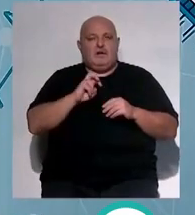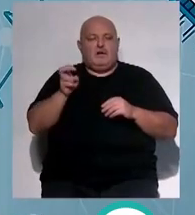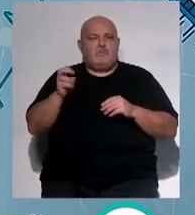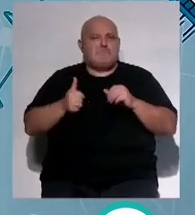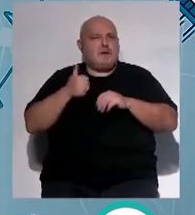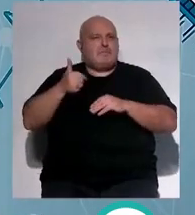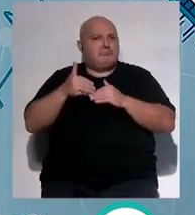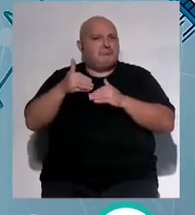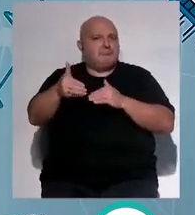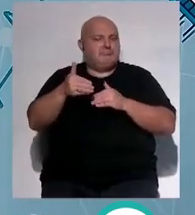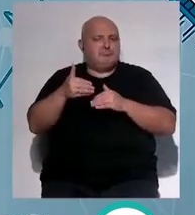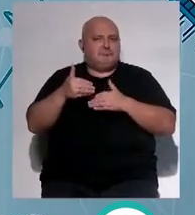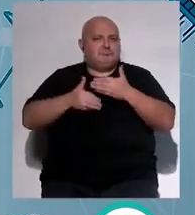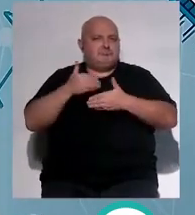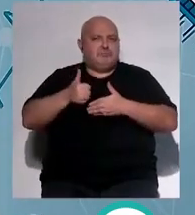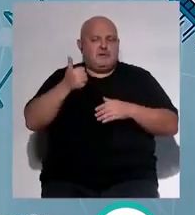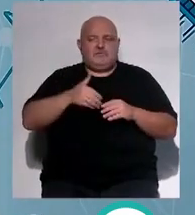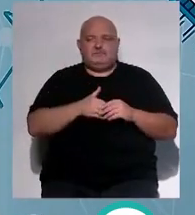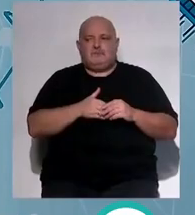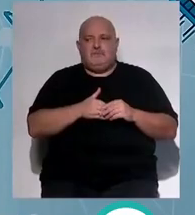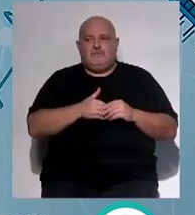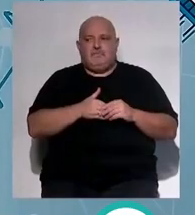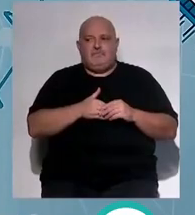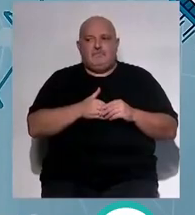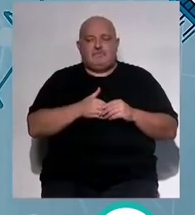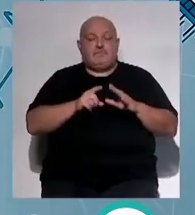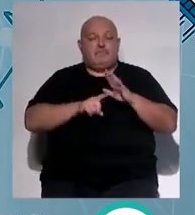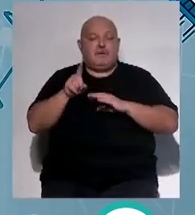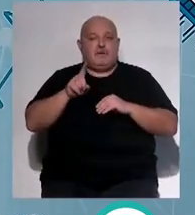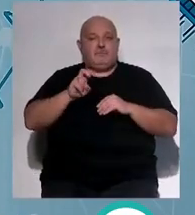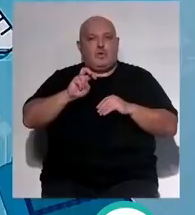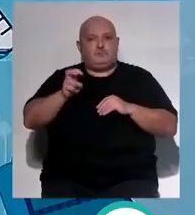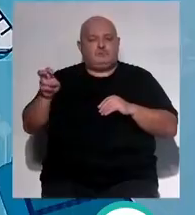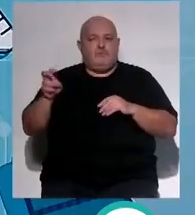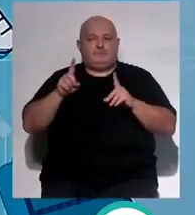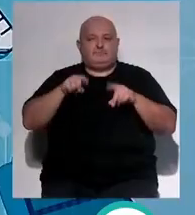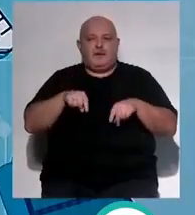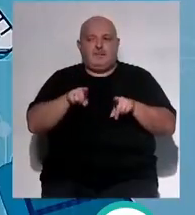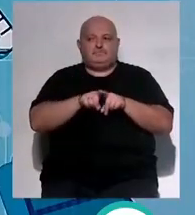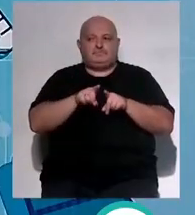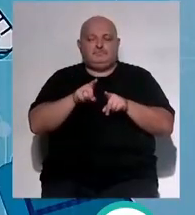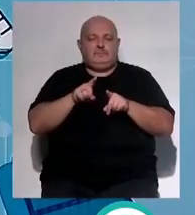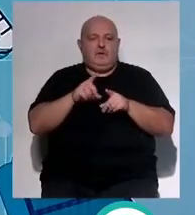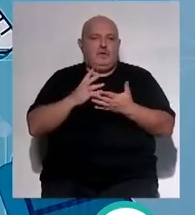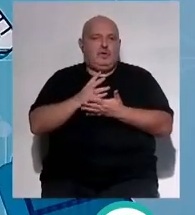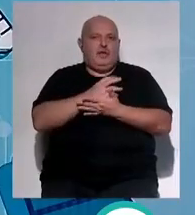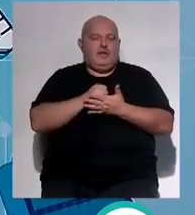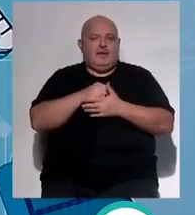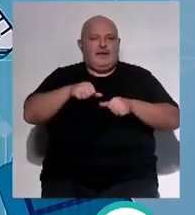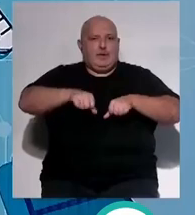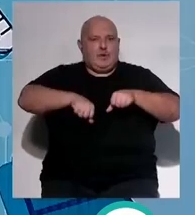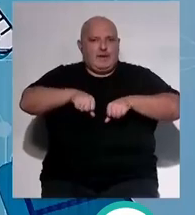desarrollo van a potenciar a partir de ahora? Bueno vamos a desarrollar mucho toda la actividad